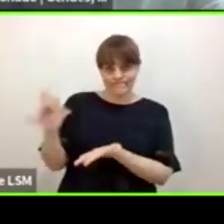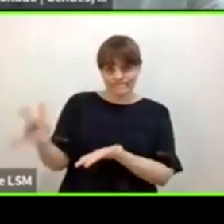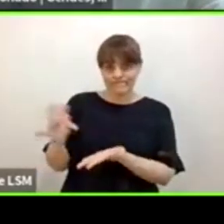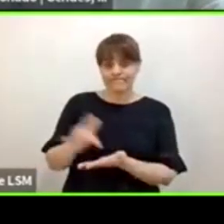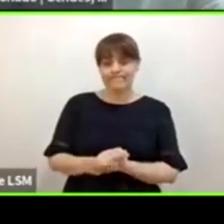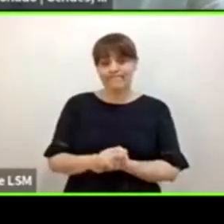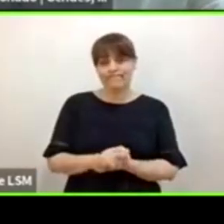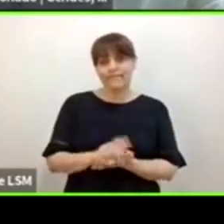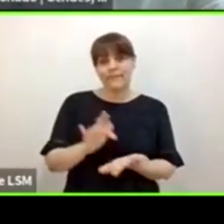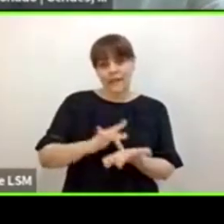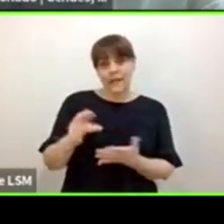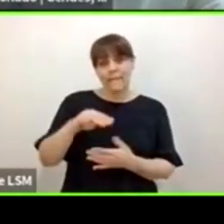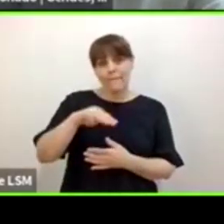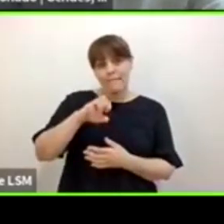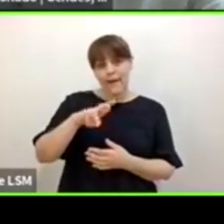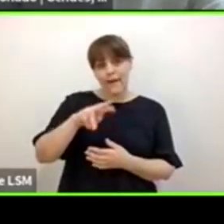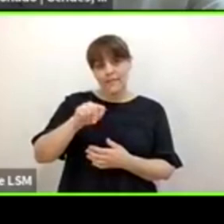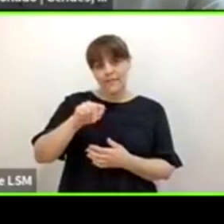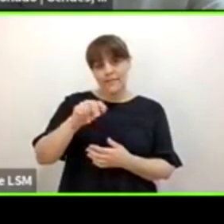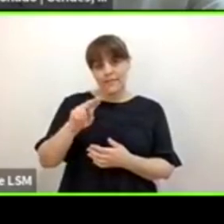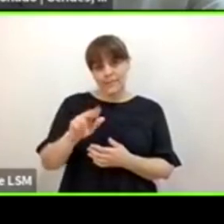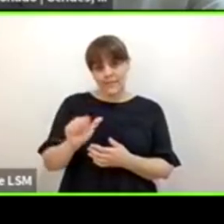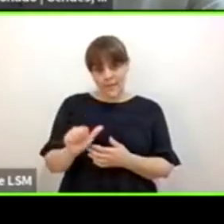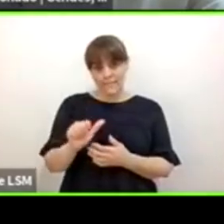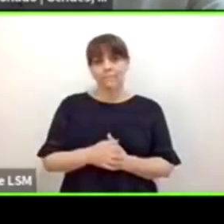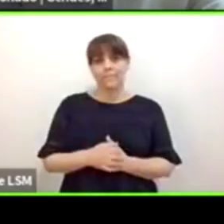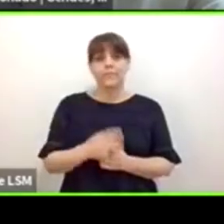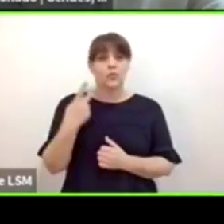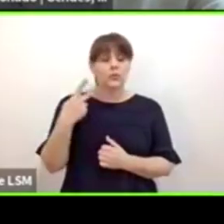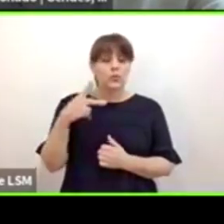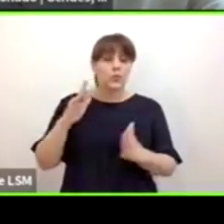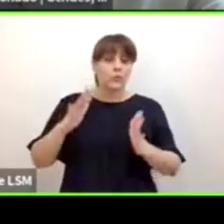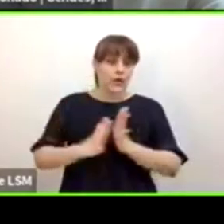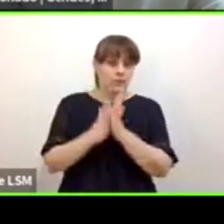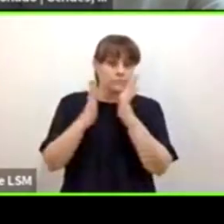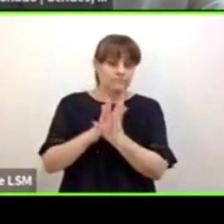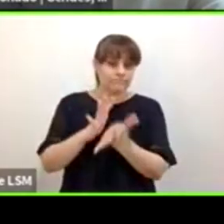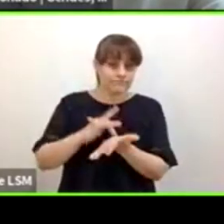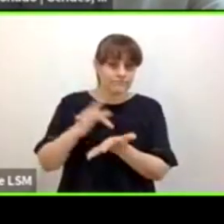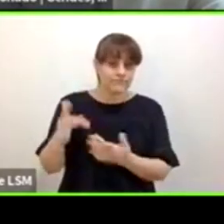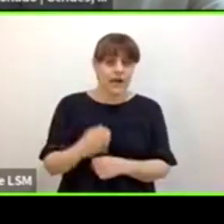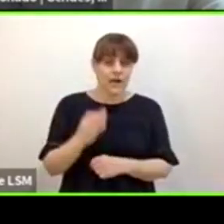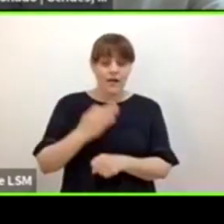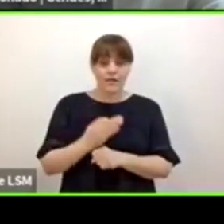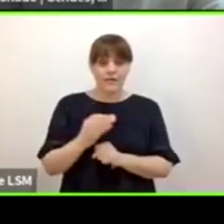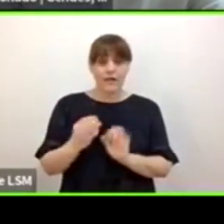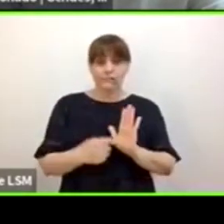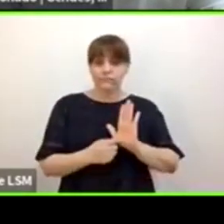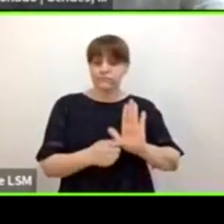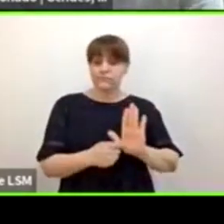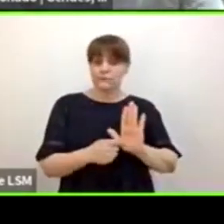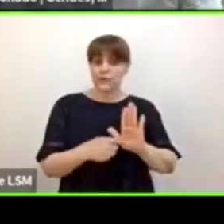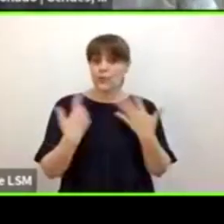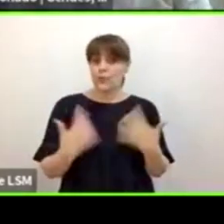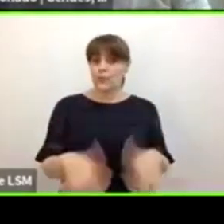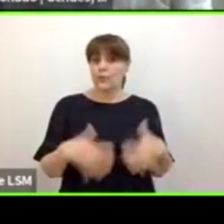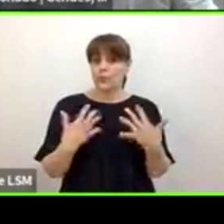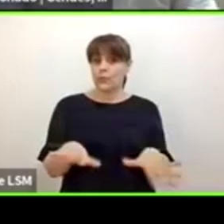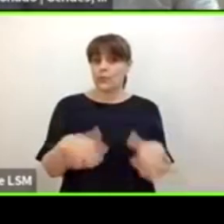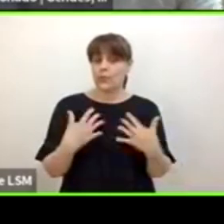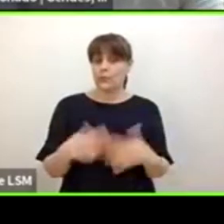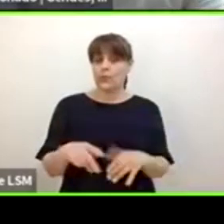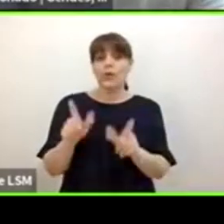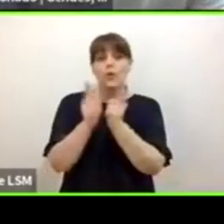gracias Marta por tu intervención y esta digamos brillante exposición sobre qué está haciendo el INMujeres